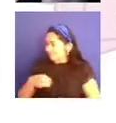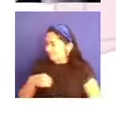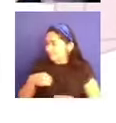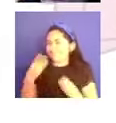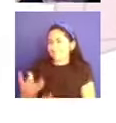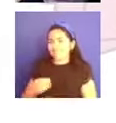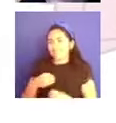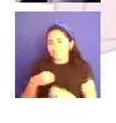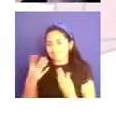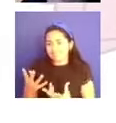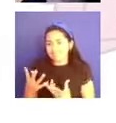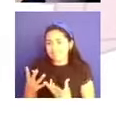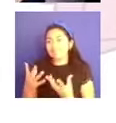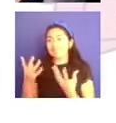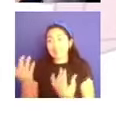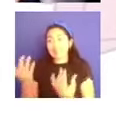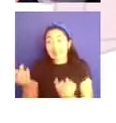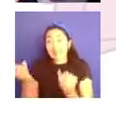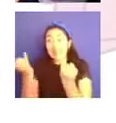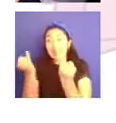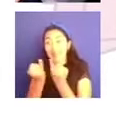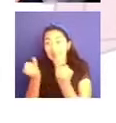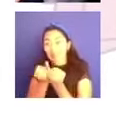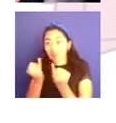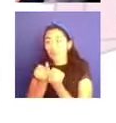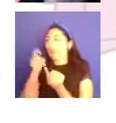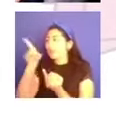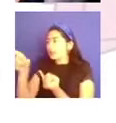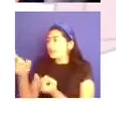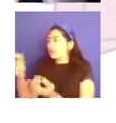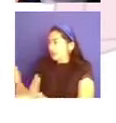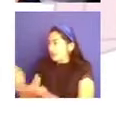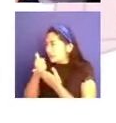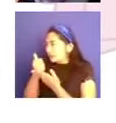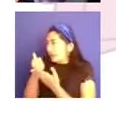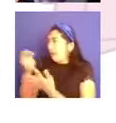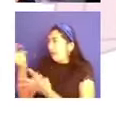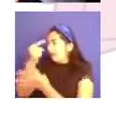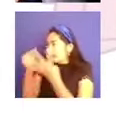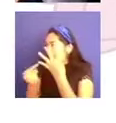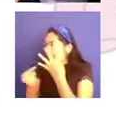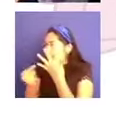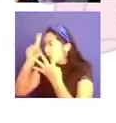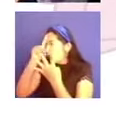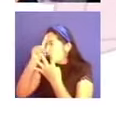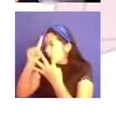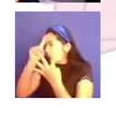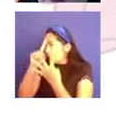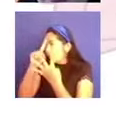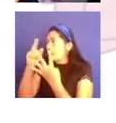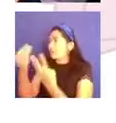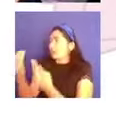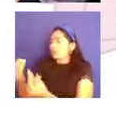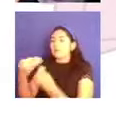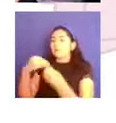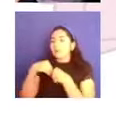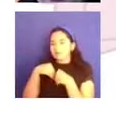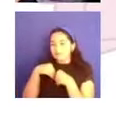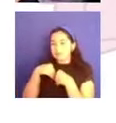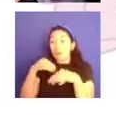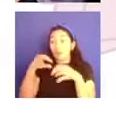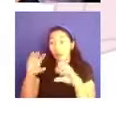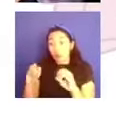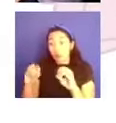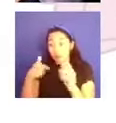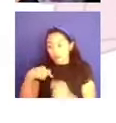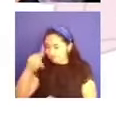retroalimentación, que yo lo que les estoy brindando y compartiendo a la otredad se entienda de la misma manera, porque muchas de las